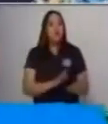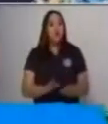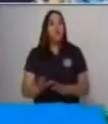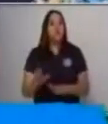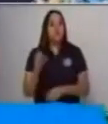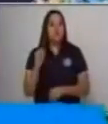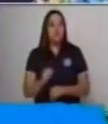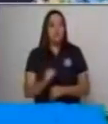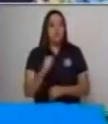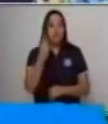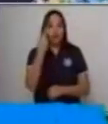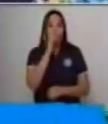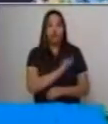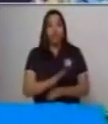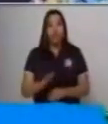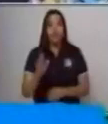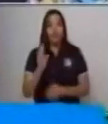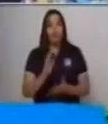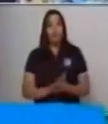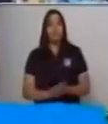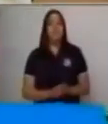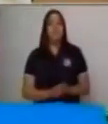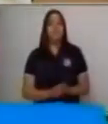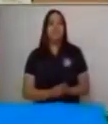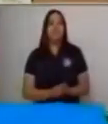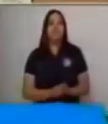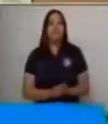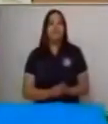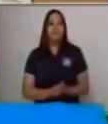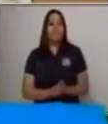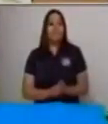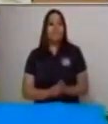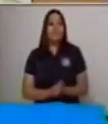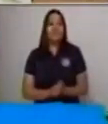Colocamos niños.